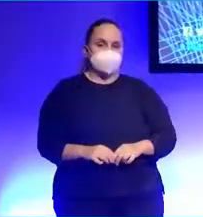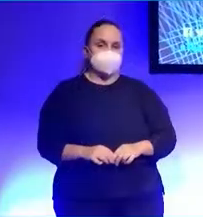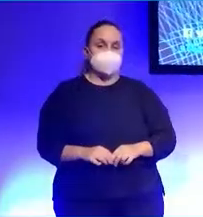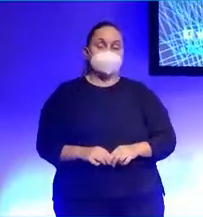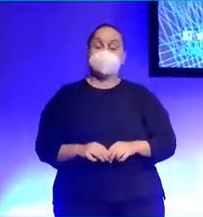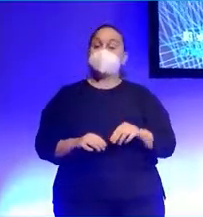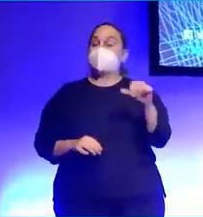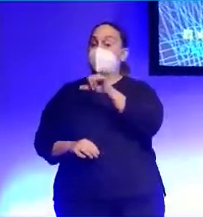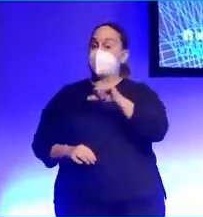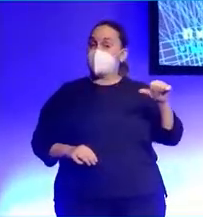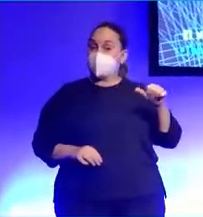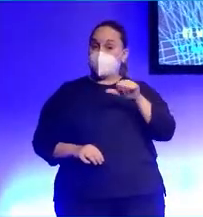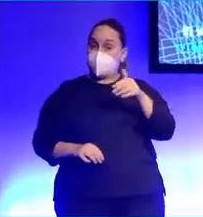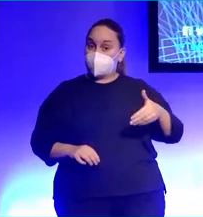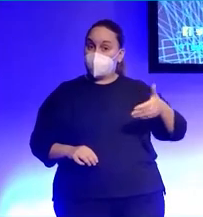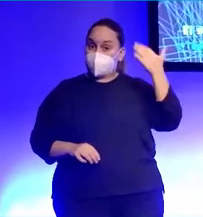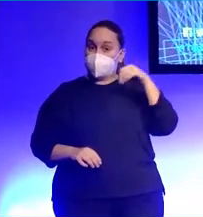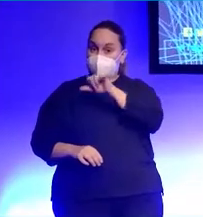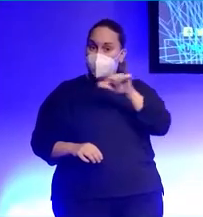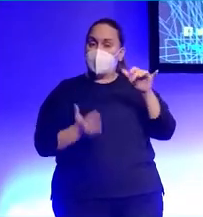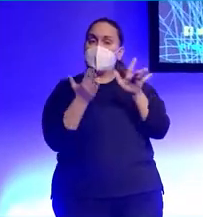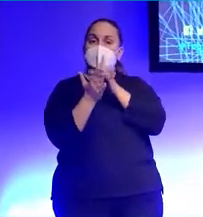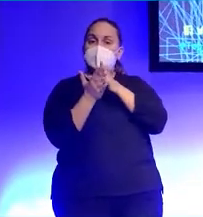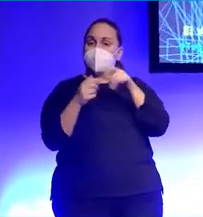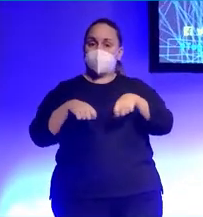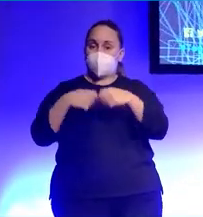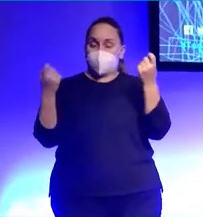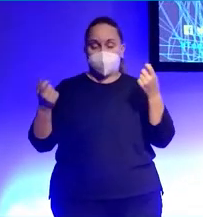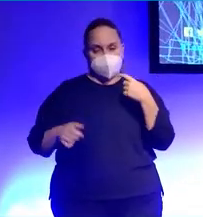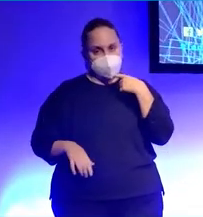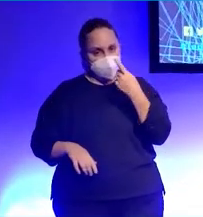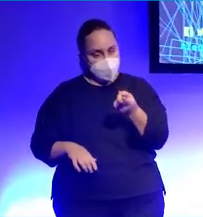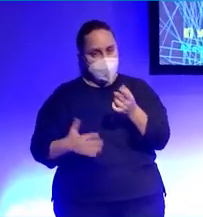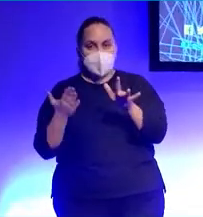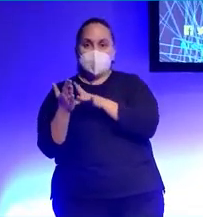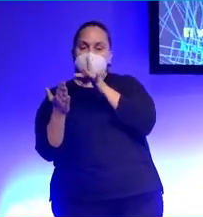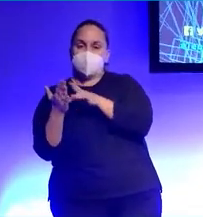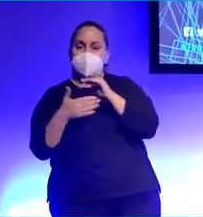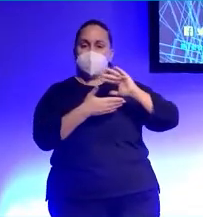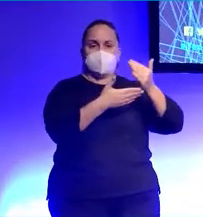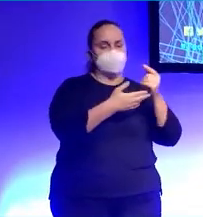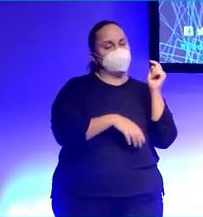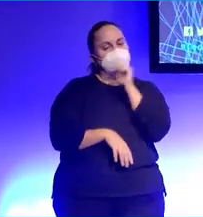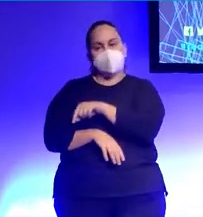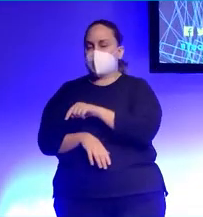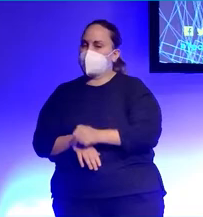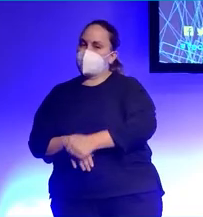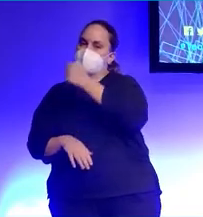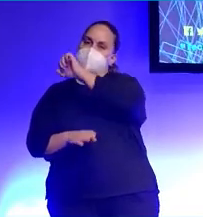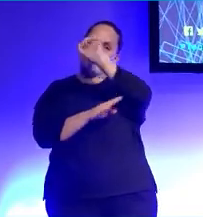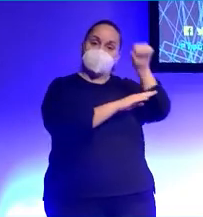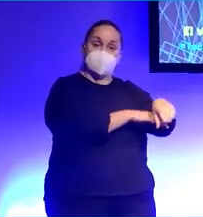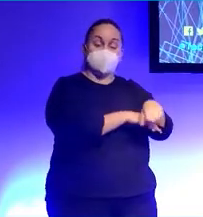La semana pasada se me rompió la tablet. Y todo hay que decirlo, yo soy más de tablet que de portátil. Al final hago mucho